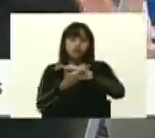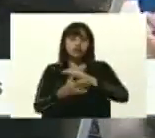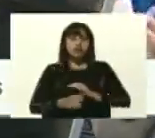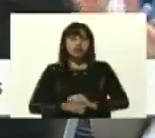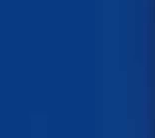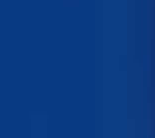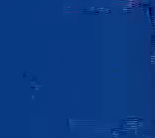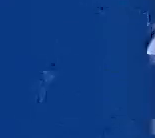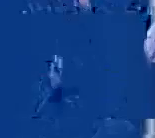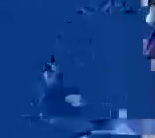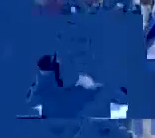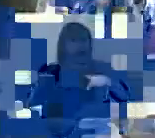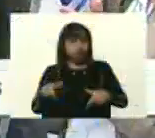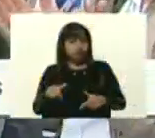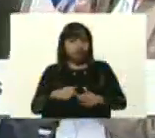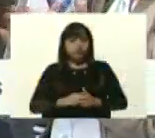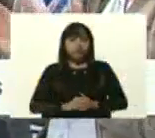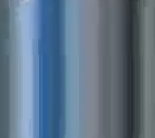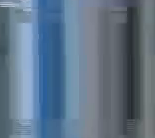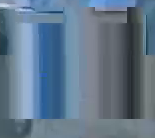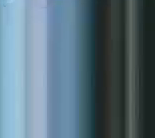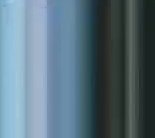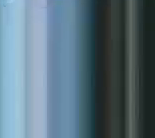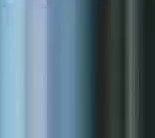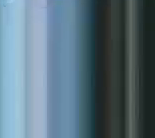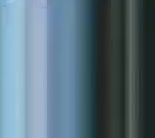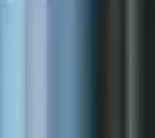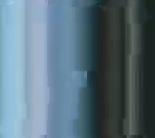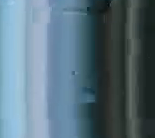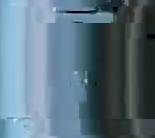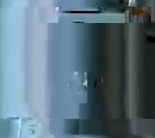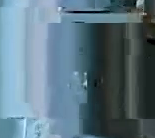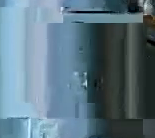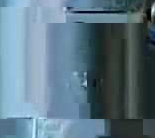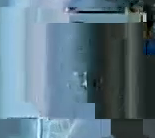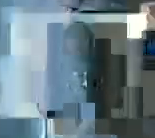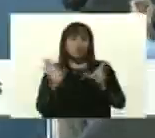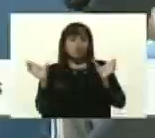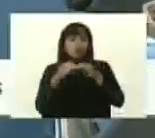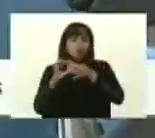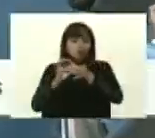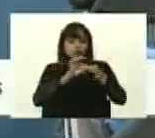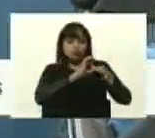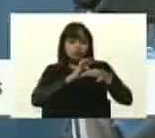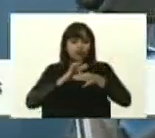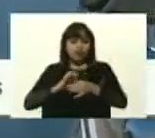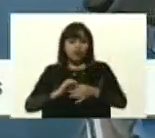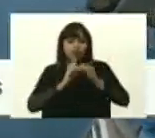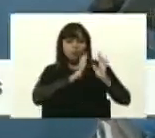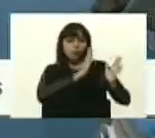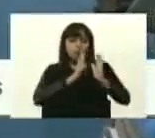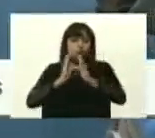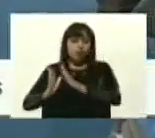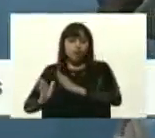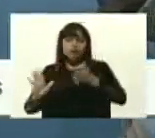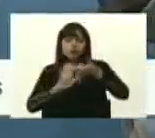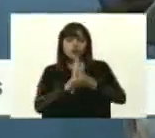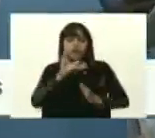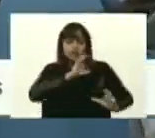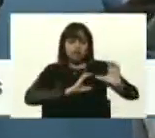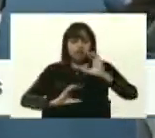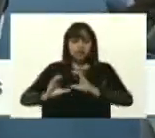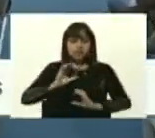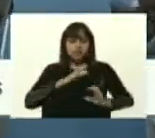de Venezuela como unificadora, articuladora de la ciencia aplicada.